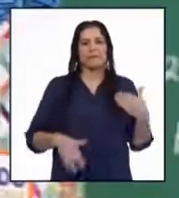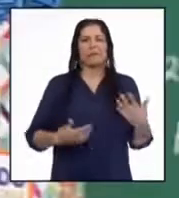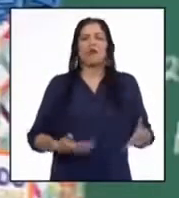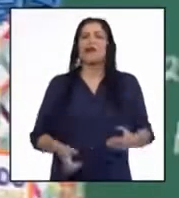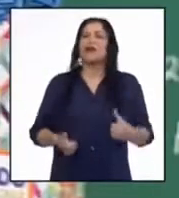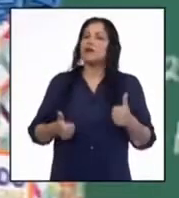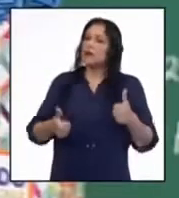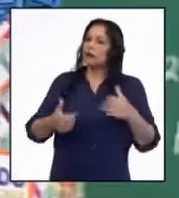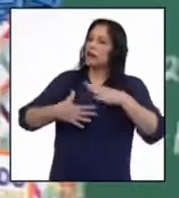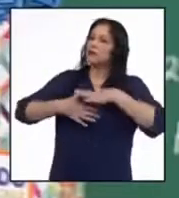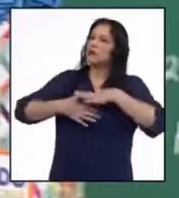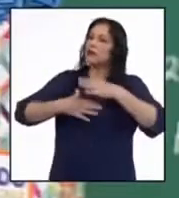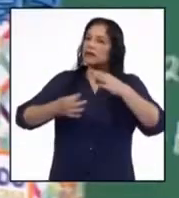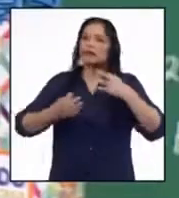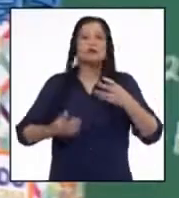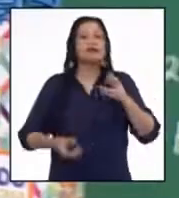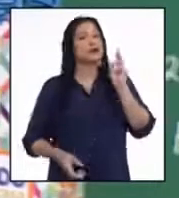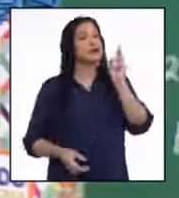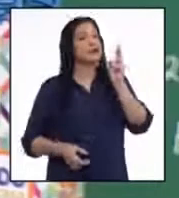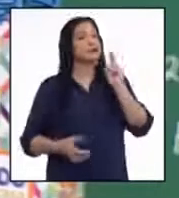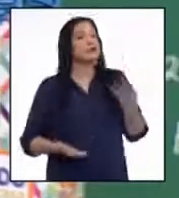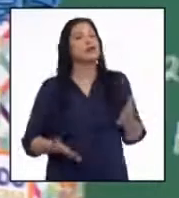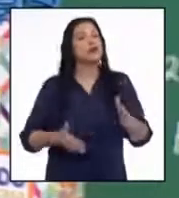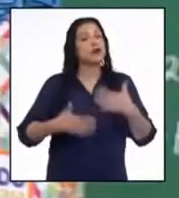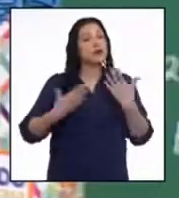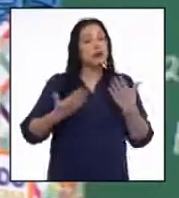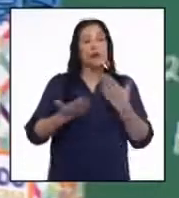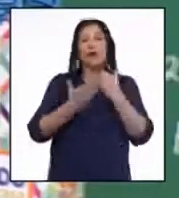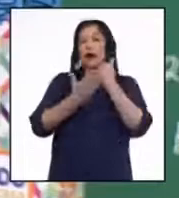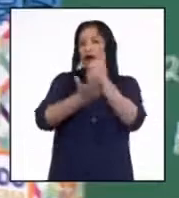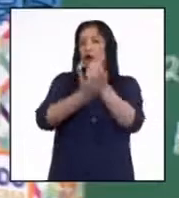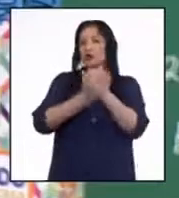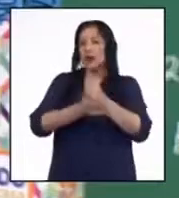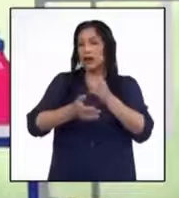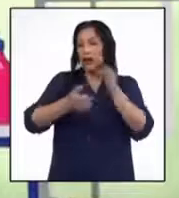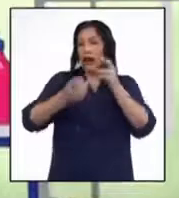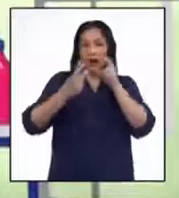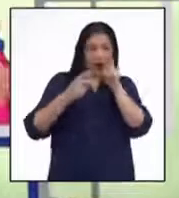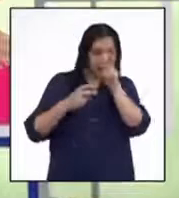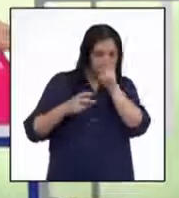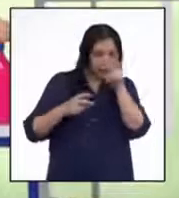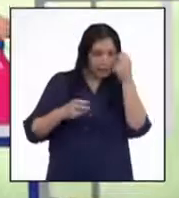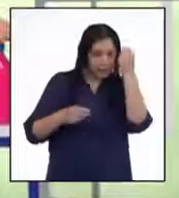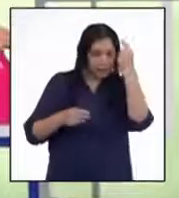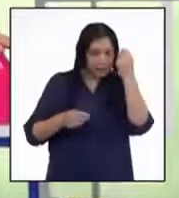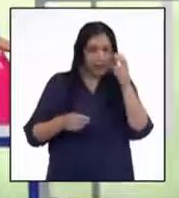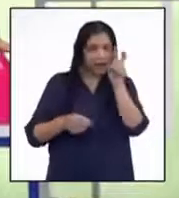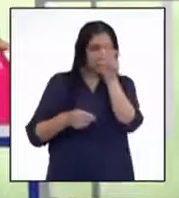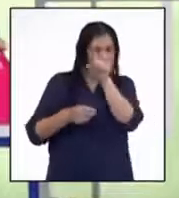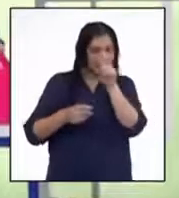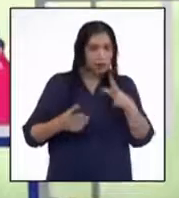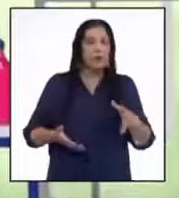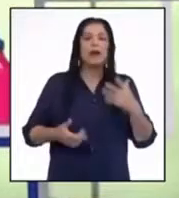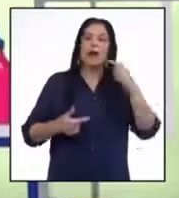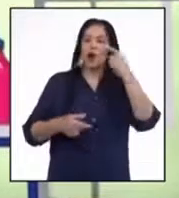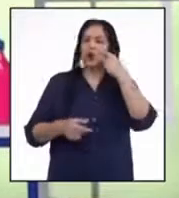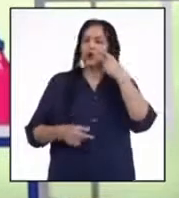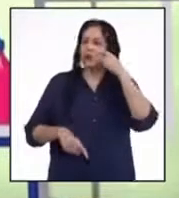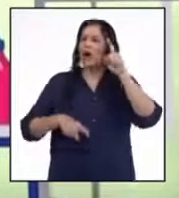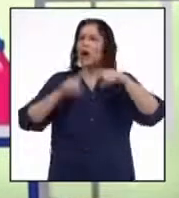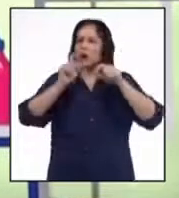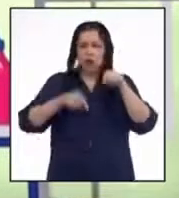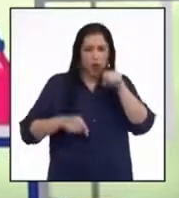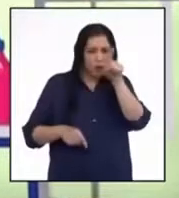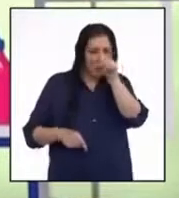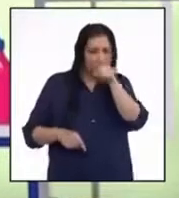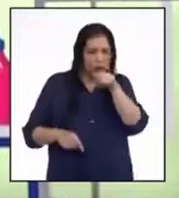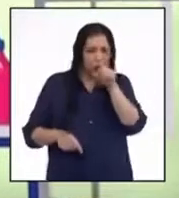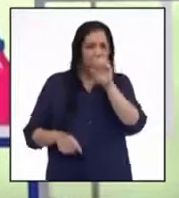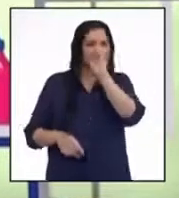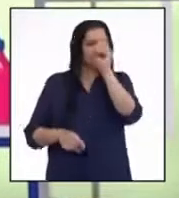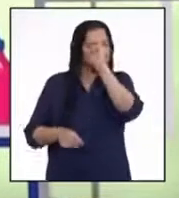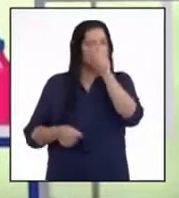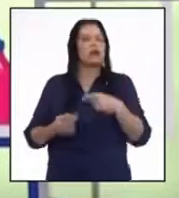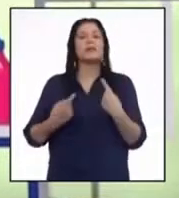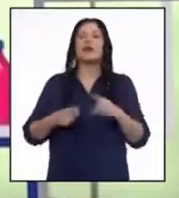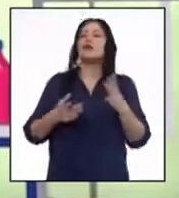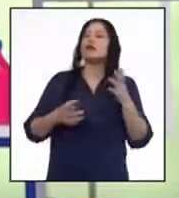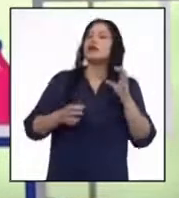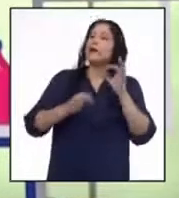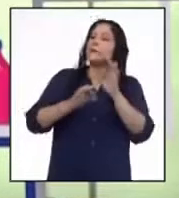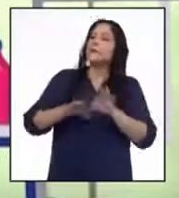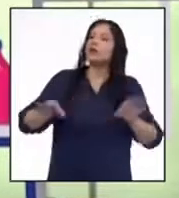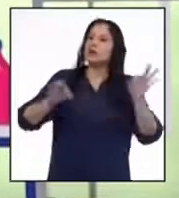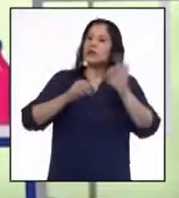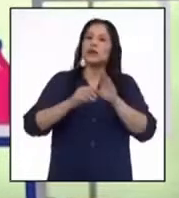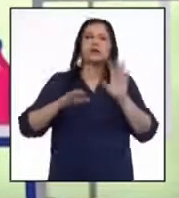Sería muy interesante que la profesora nos pueda ayudar a interpretarlos. Sí, porque ya conocemos algunos gráficos estadísticos, pero es oportuno saber